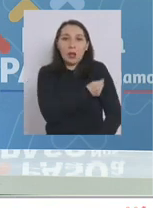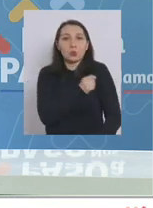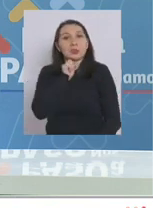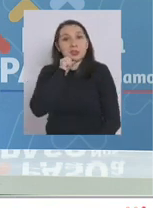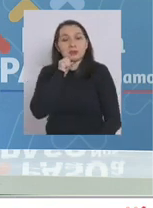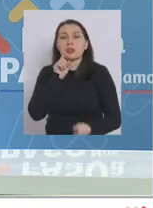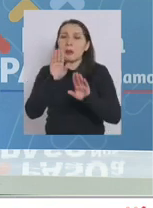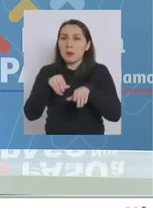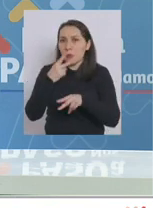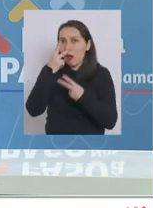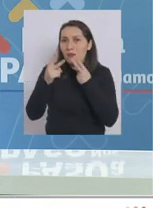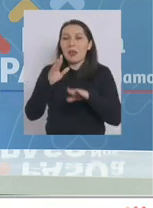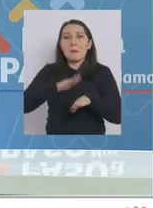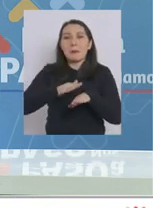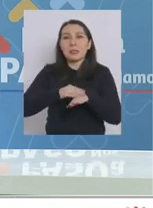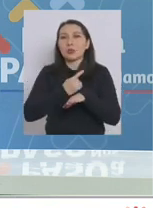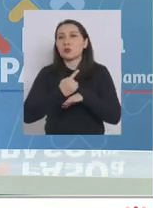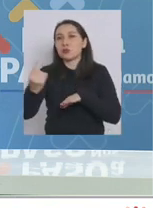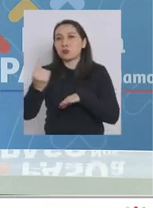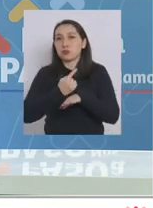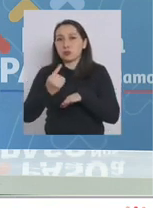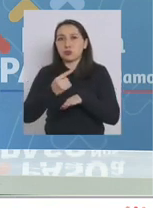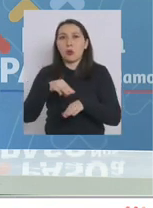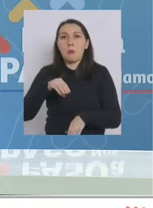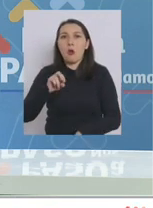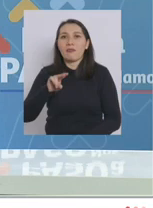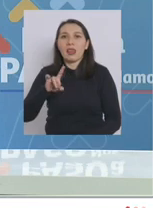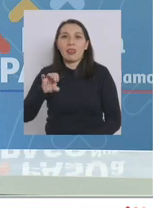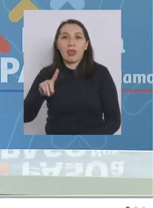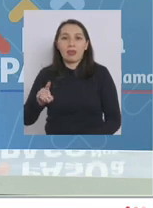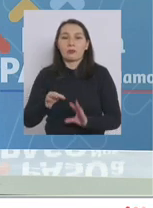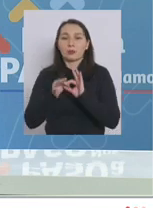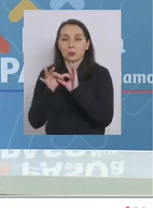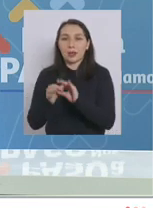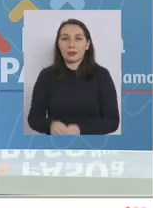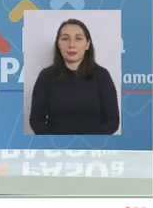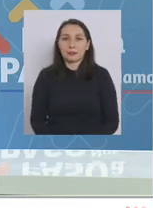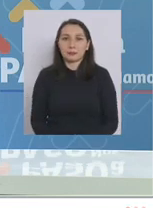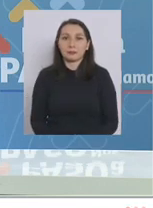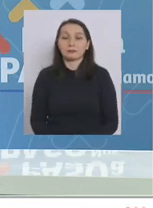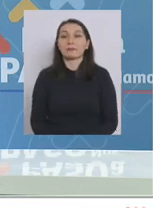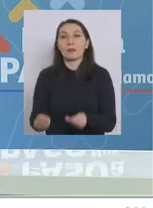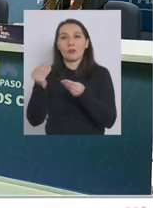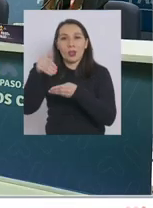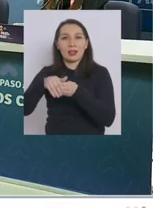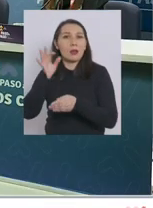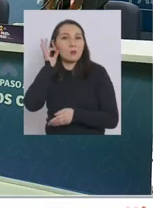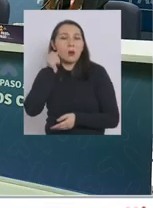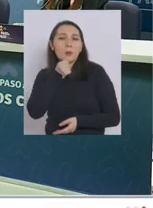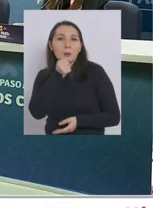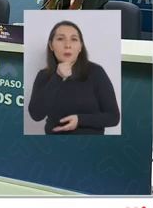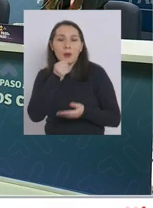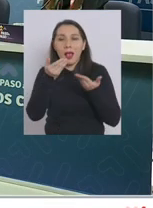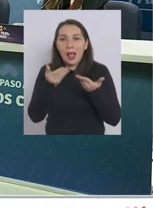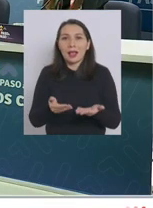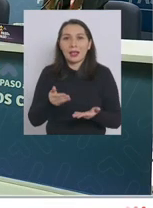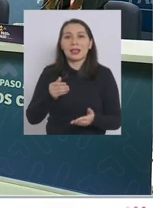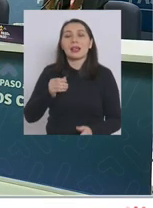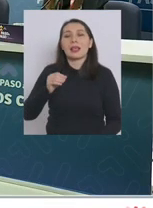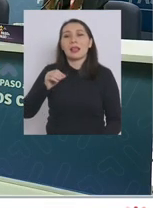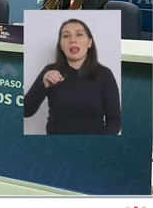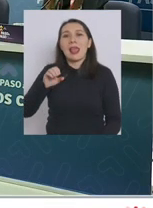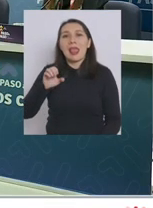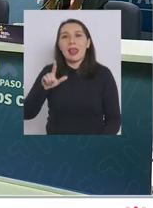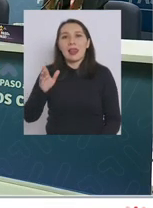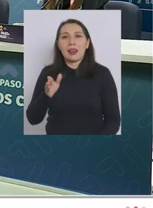como lo hemos visto con el pase de movilidad muchas gracias muy buenas tardes subsecretaria por acá Ángela del Canto